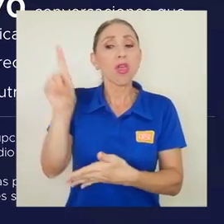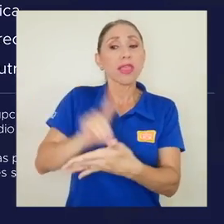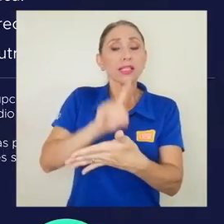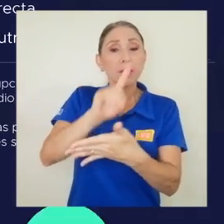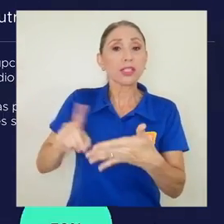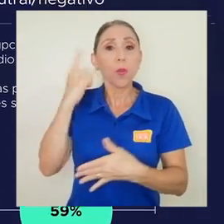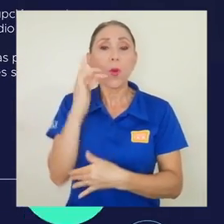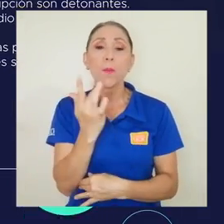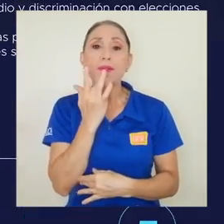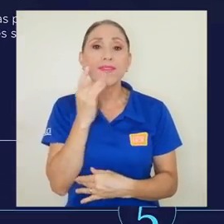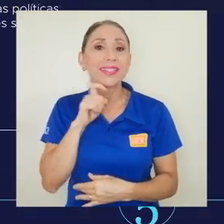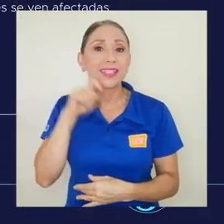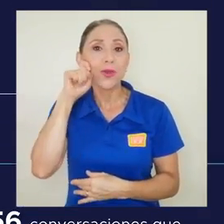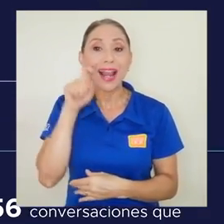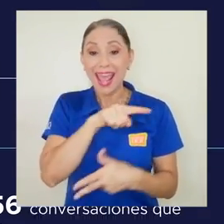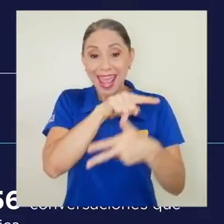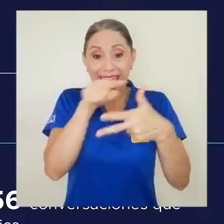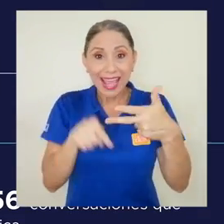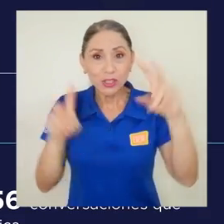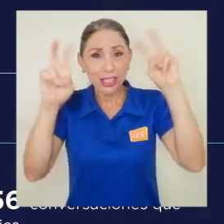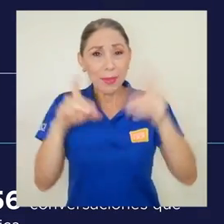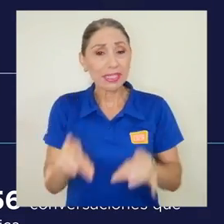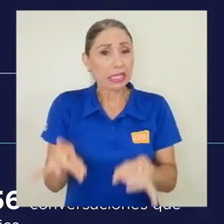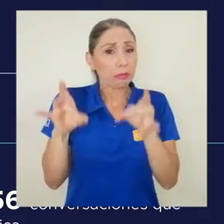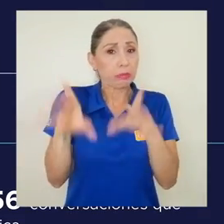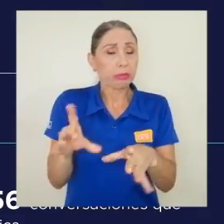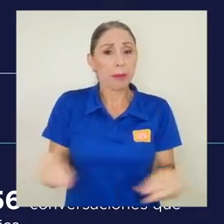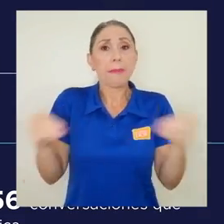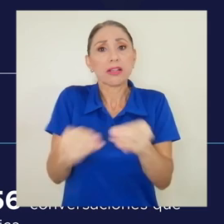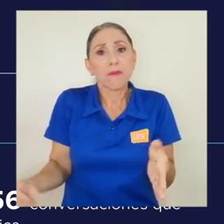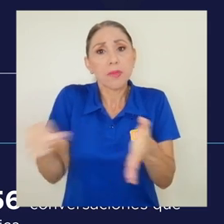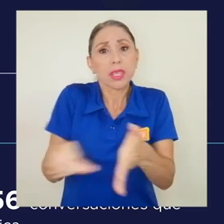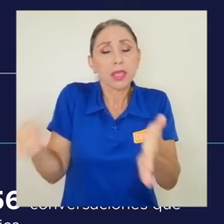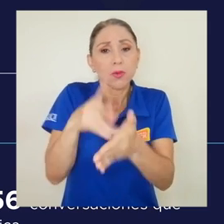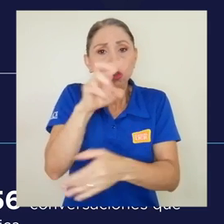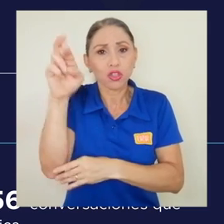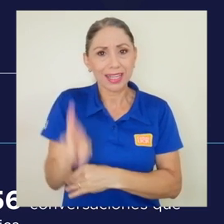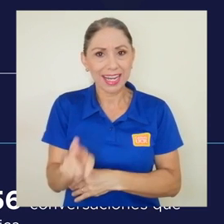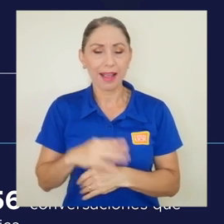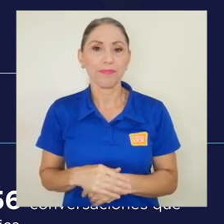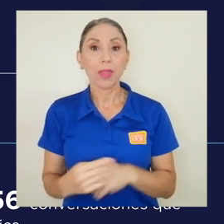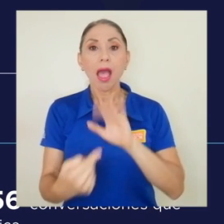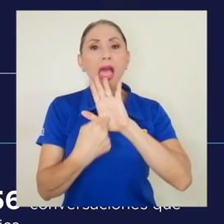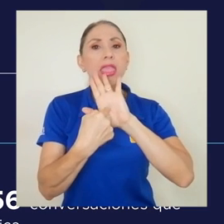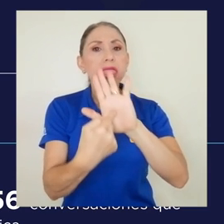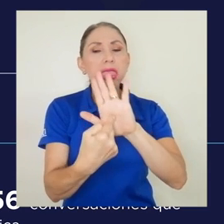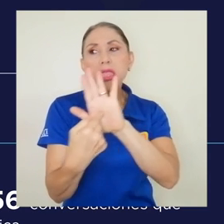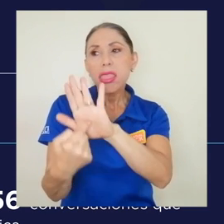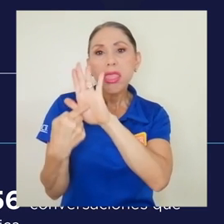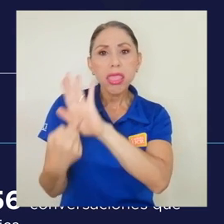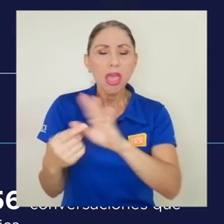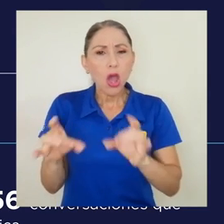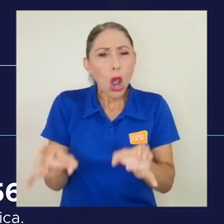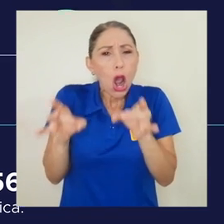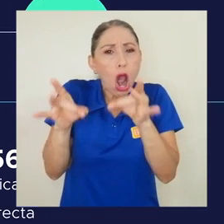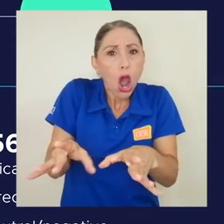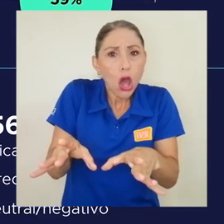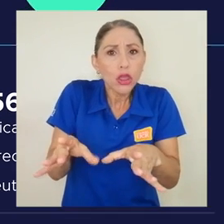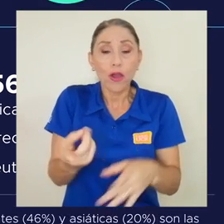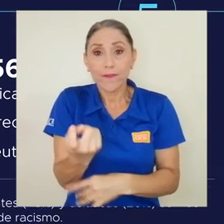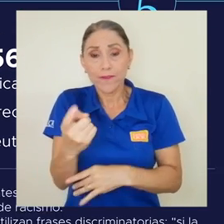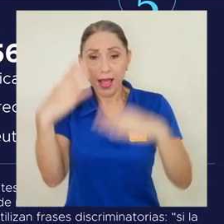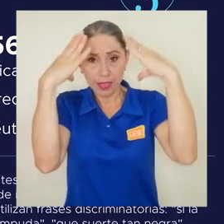sexual son los discursos de odio más repetitivos en Costa Rica. El discurso de odio y la desinformación son hoy